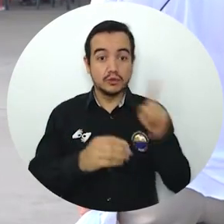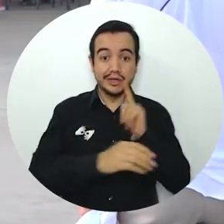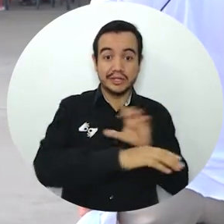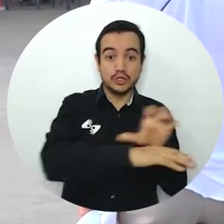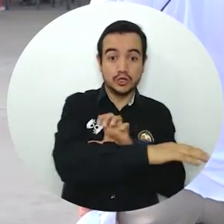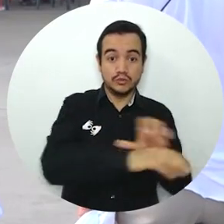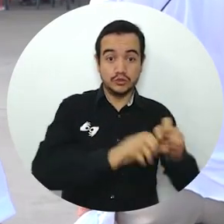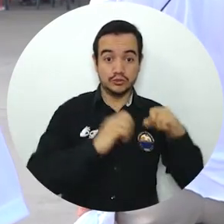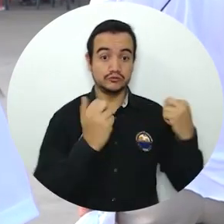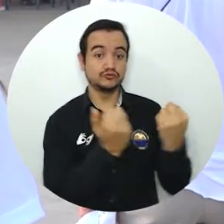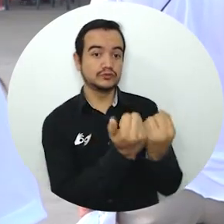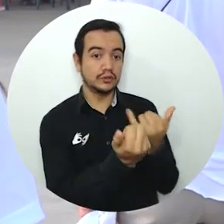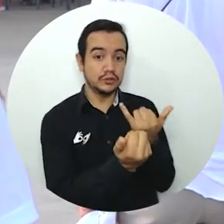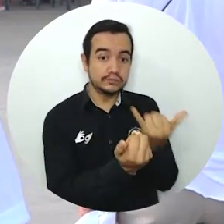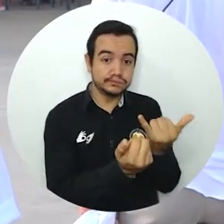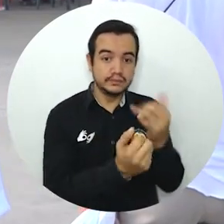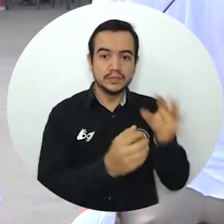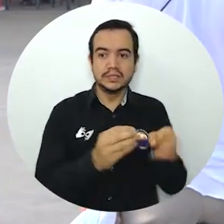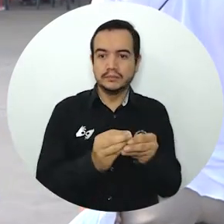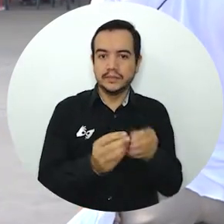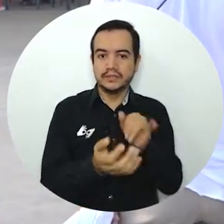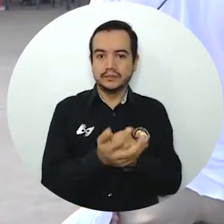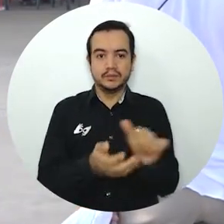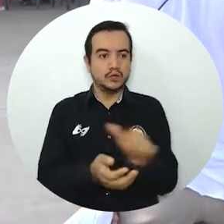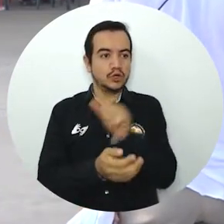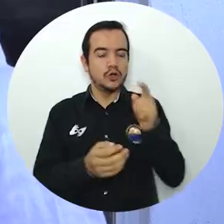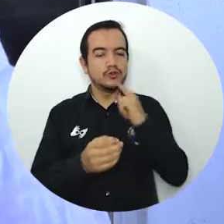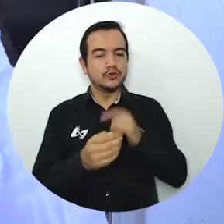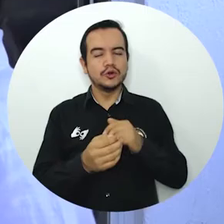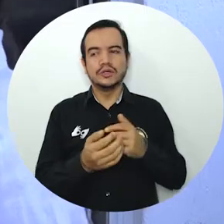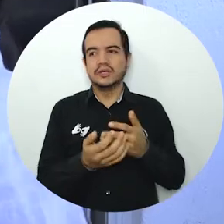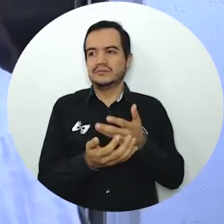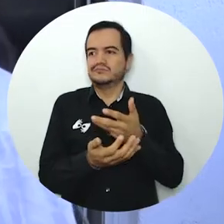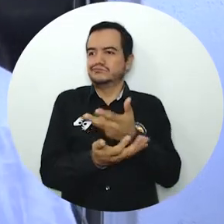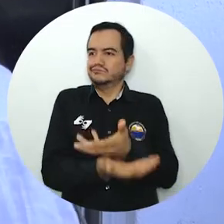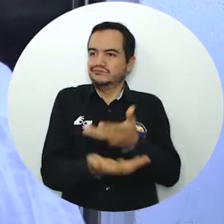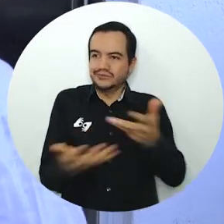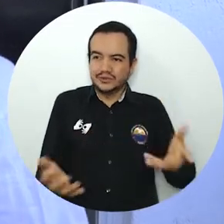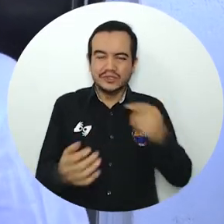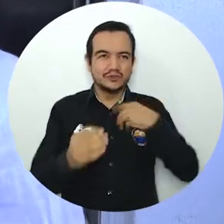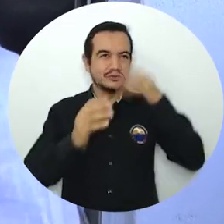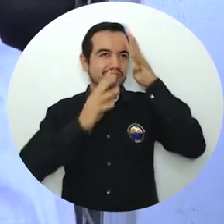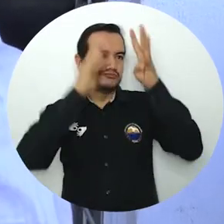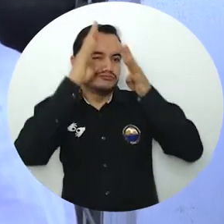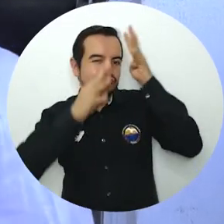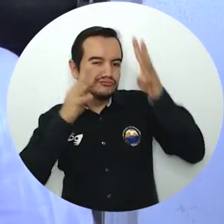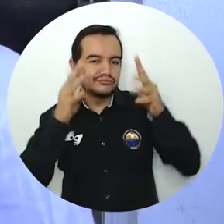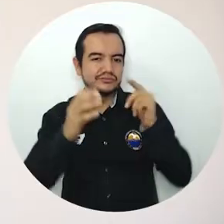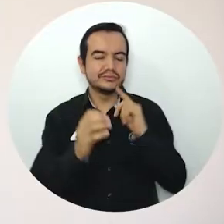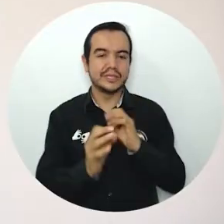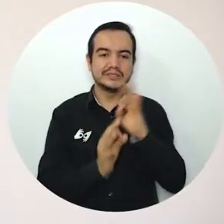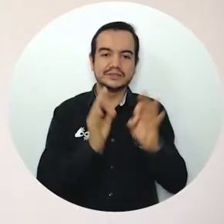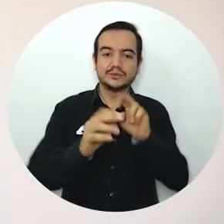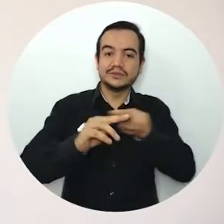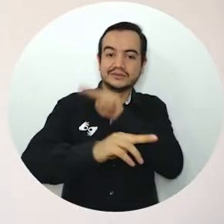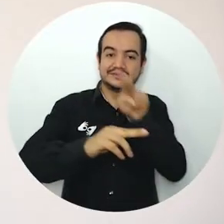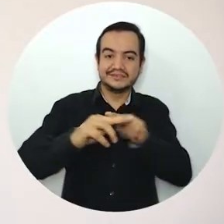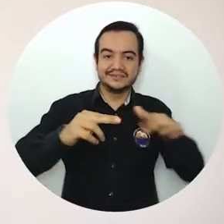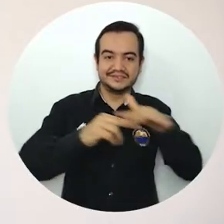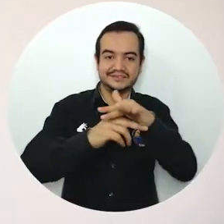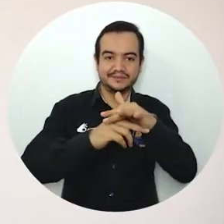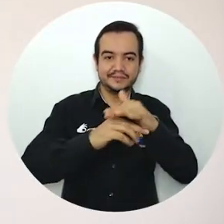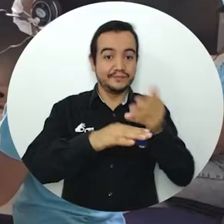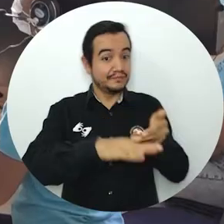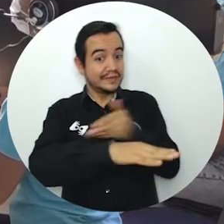DS9, el Objetivo de Desarrollo Sostenible e Innovación. Al igual que en el anterior espacio, en esta sala también se habilitarán